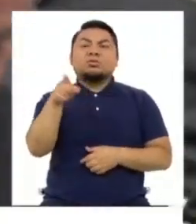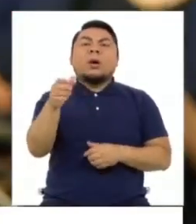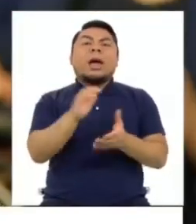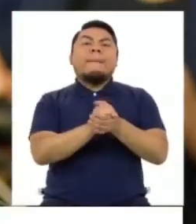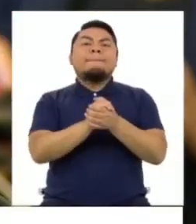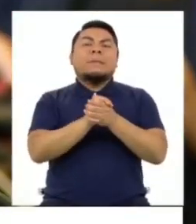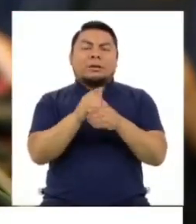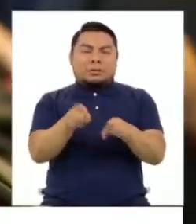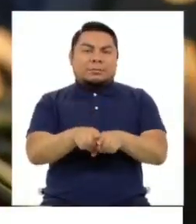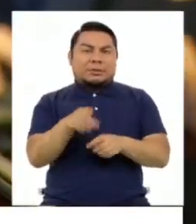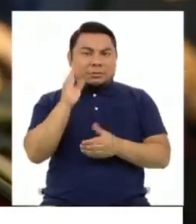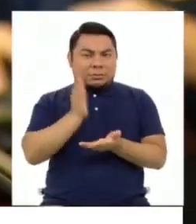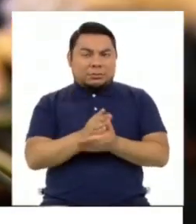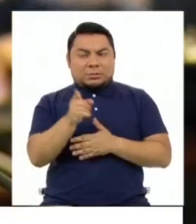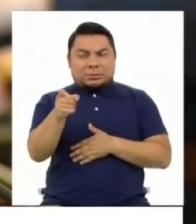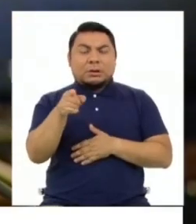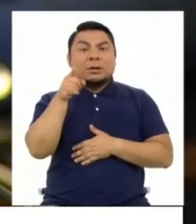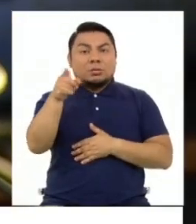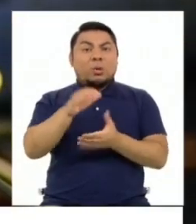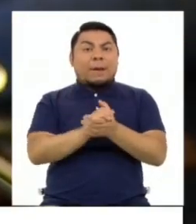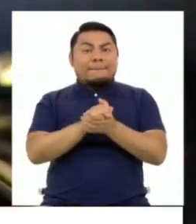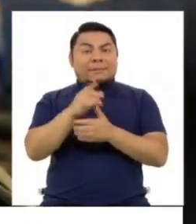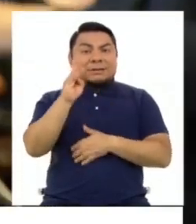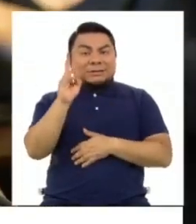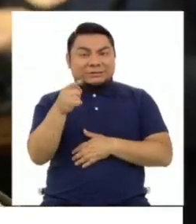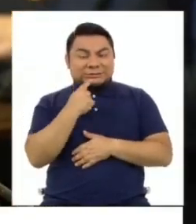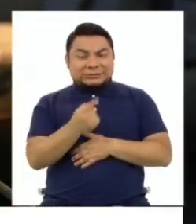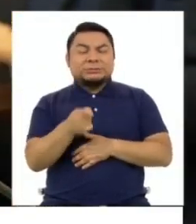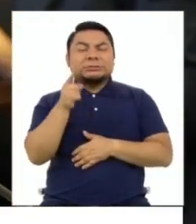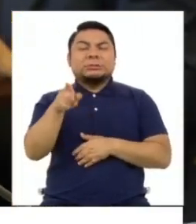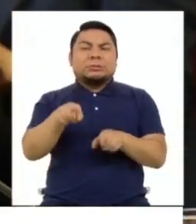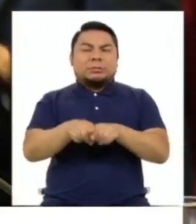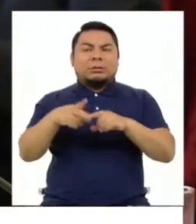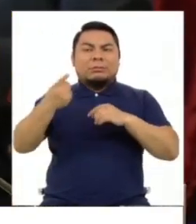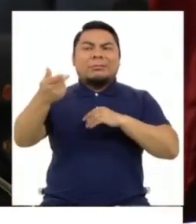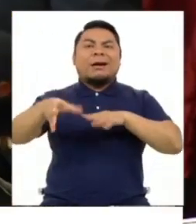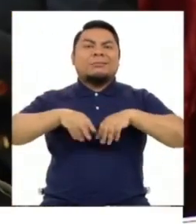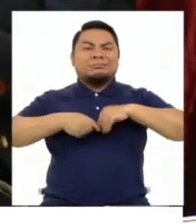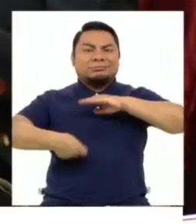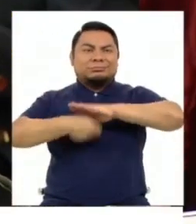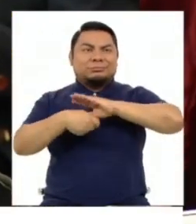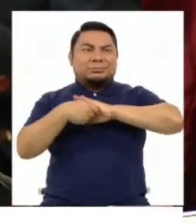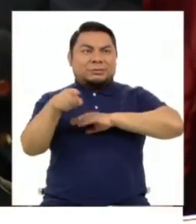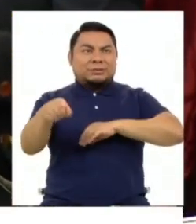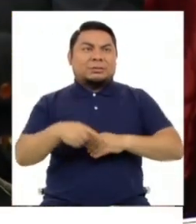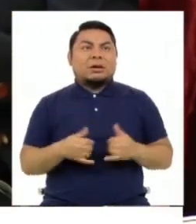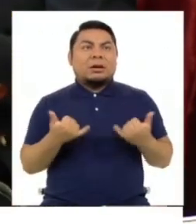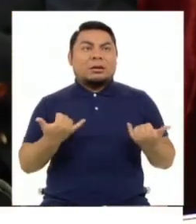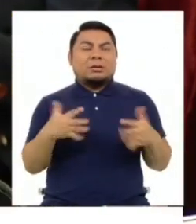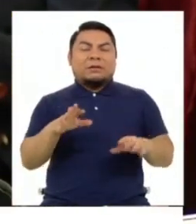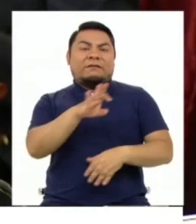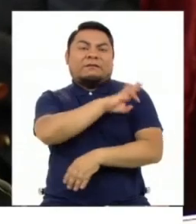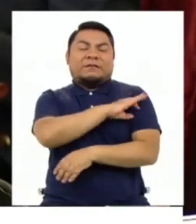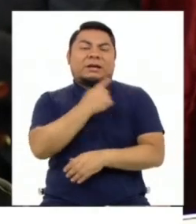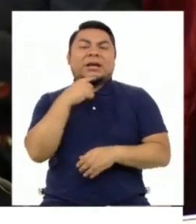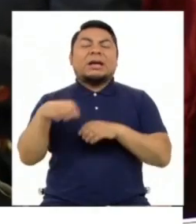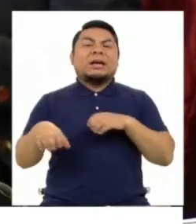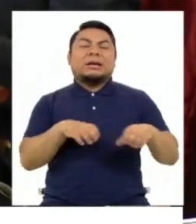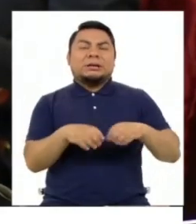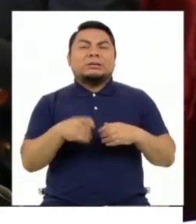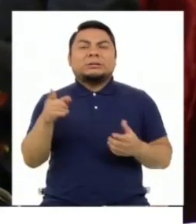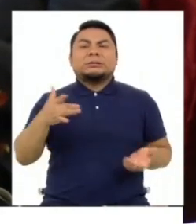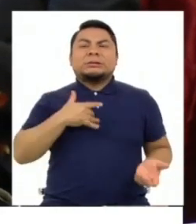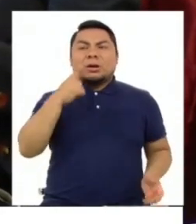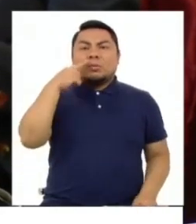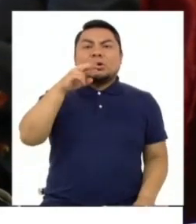exprimerada. Calderón Binatea es procesada por el delito de lavado de activos. El pedido de la Fiscalía fue hecho luego de la intención